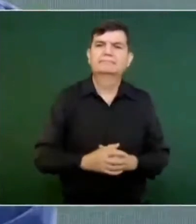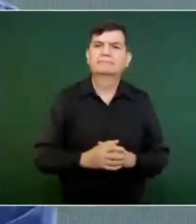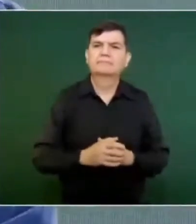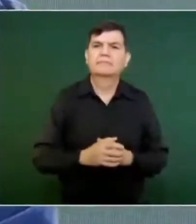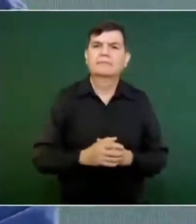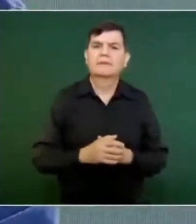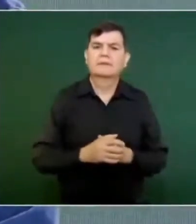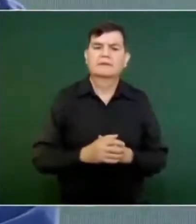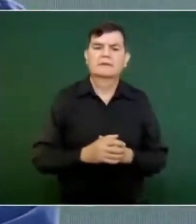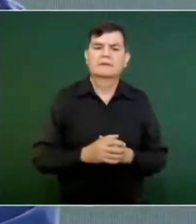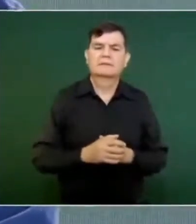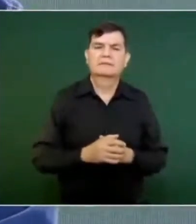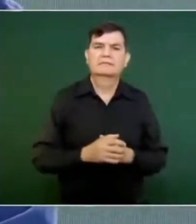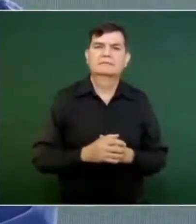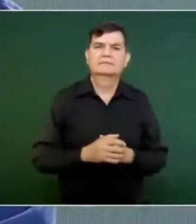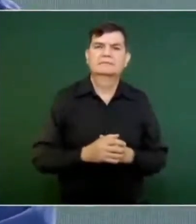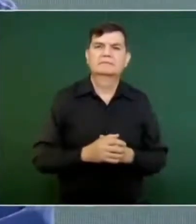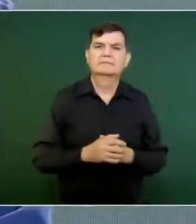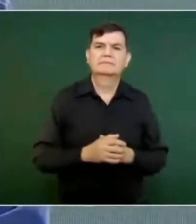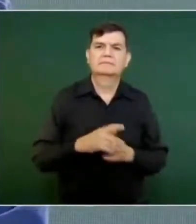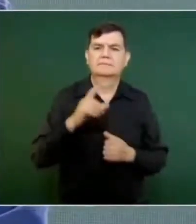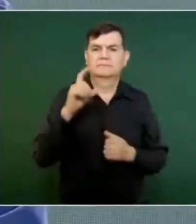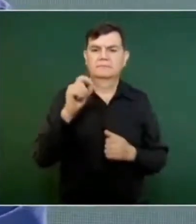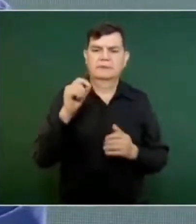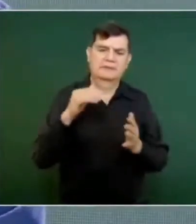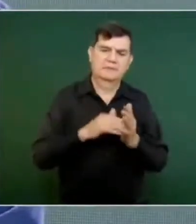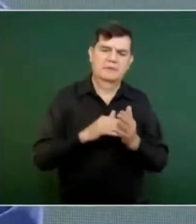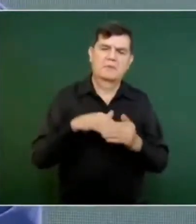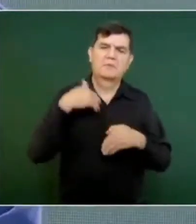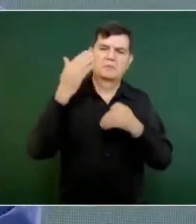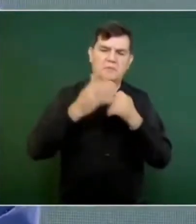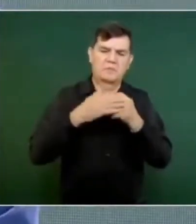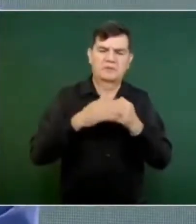20 mil por ejercer.